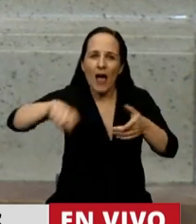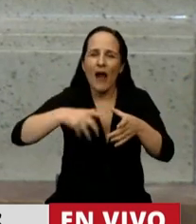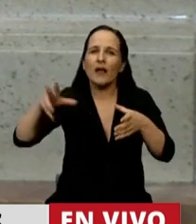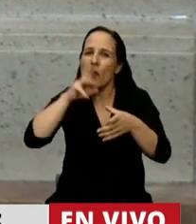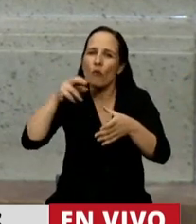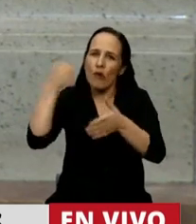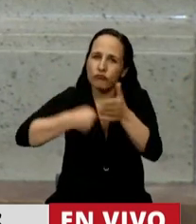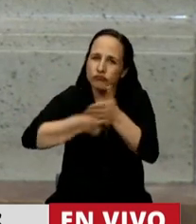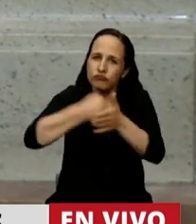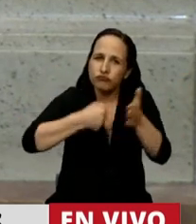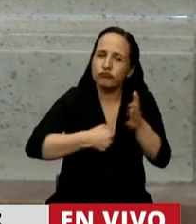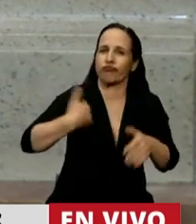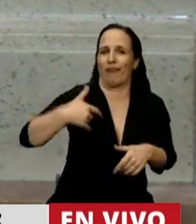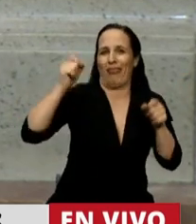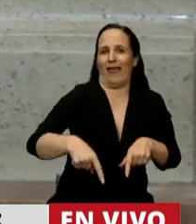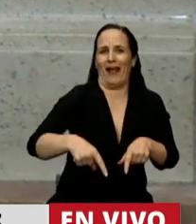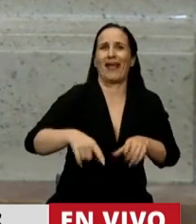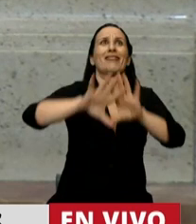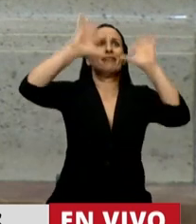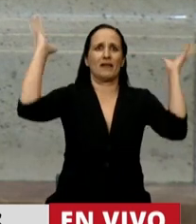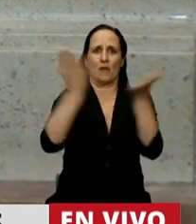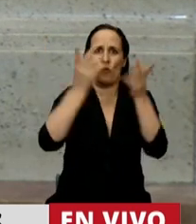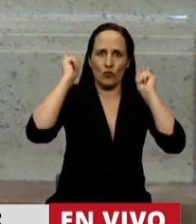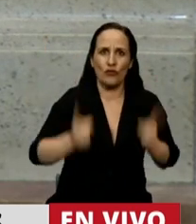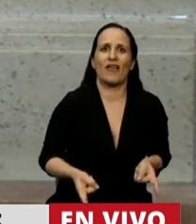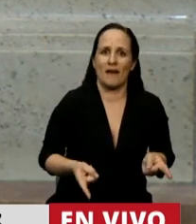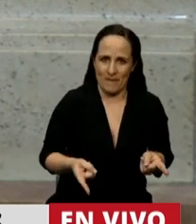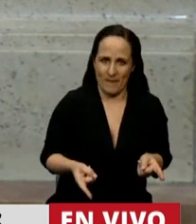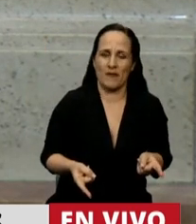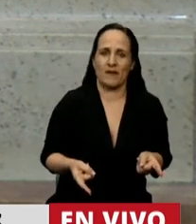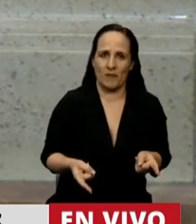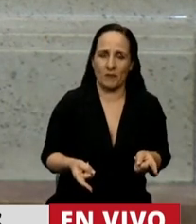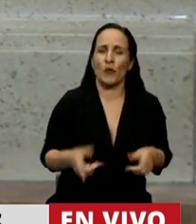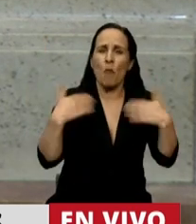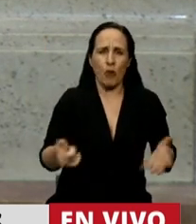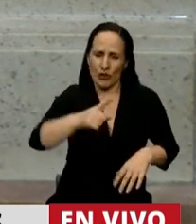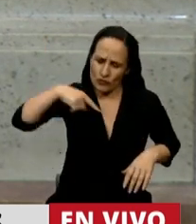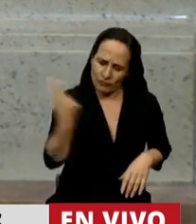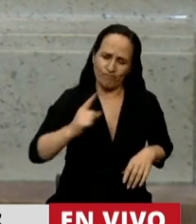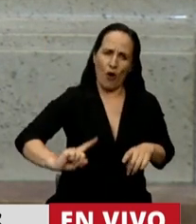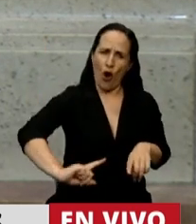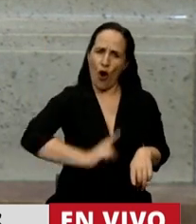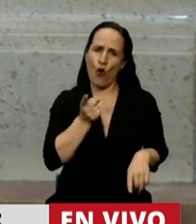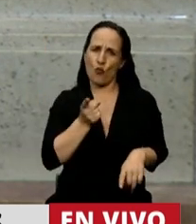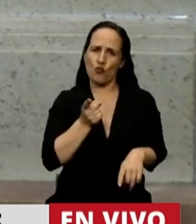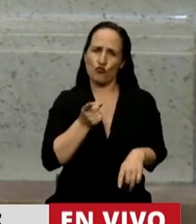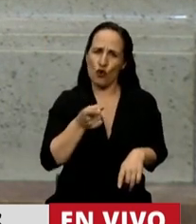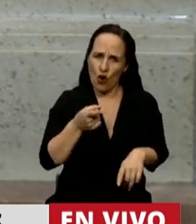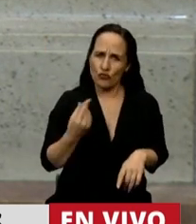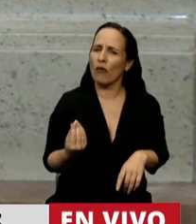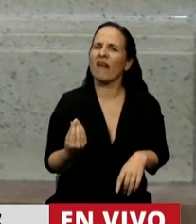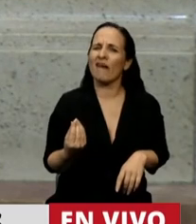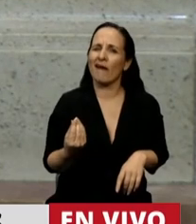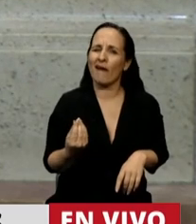en Argentina y en el mundo, por eso estamos muy orgullosos de ser parte de este